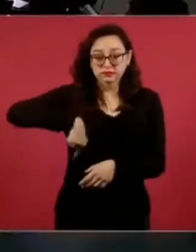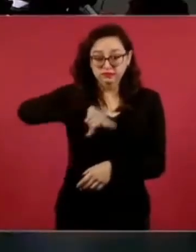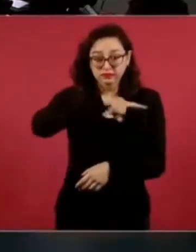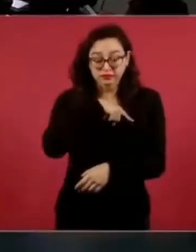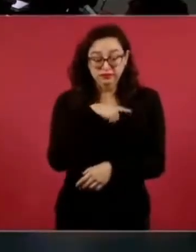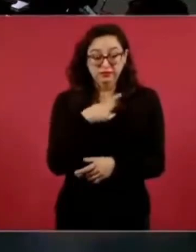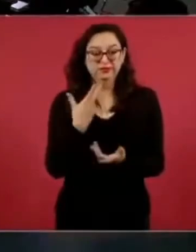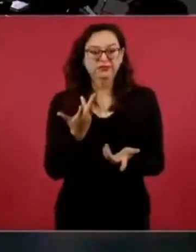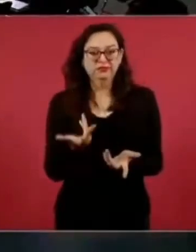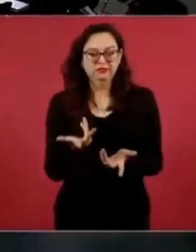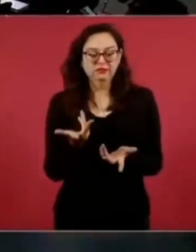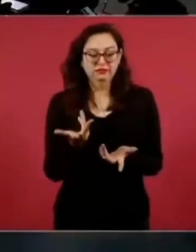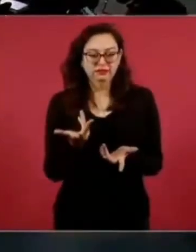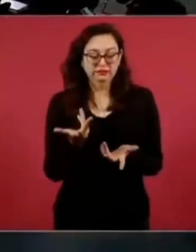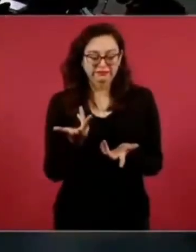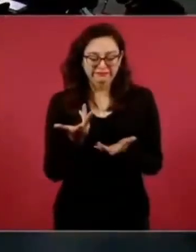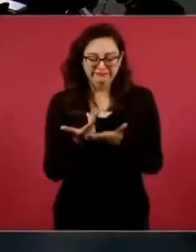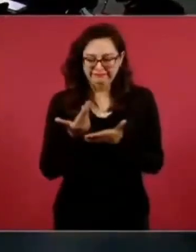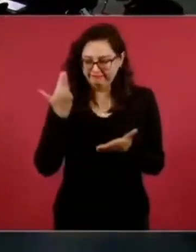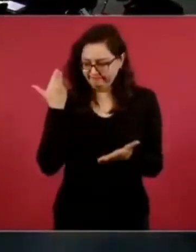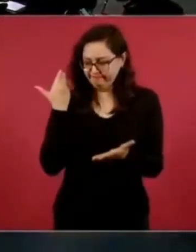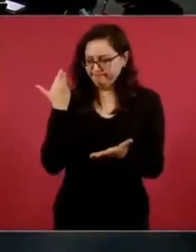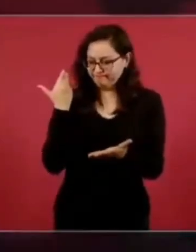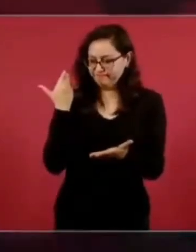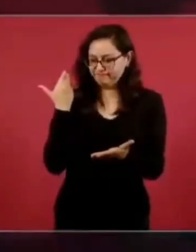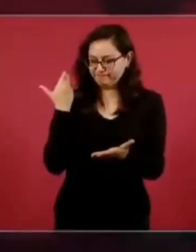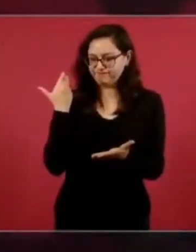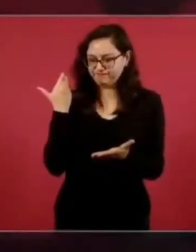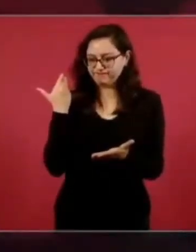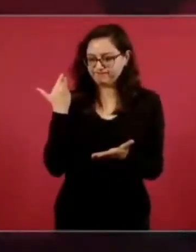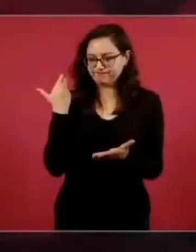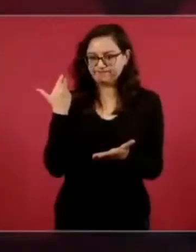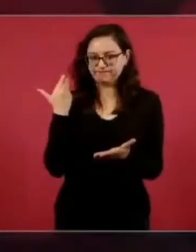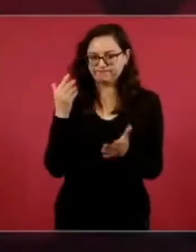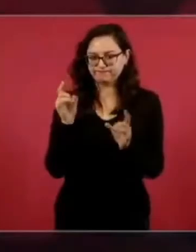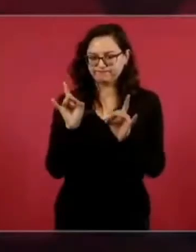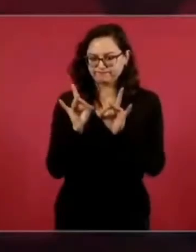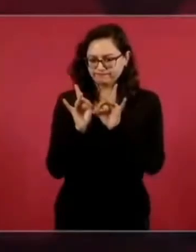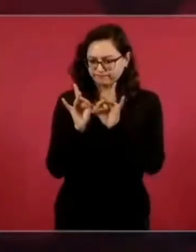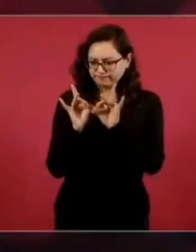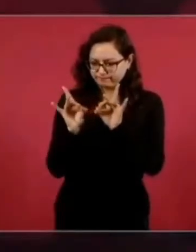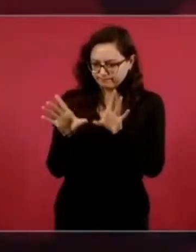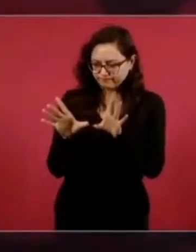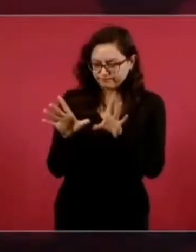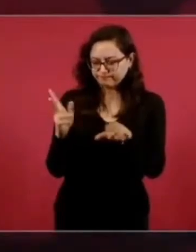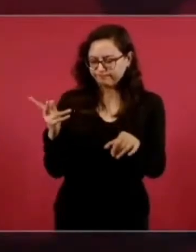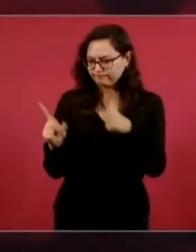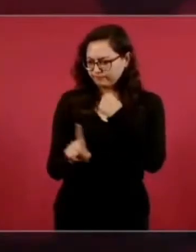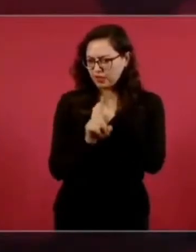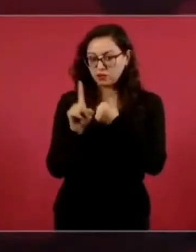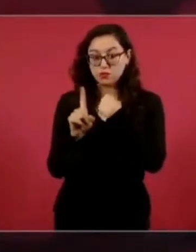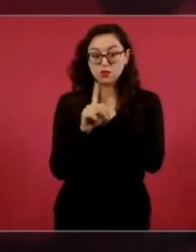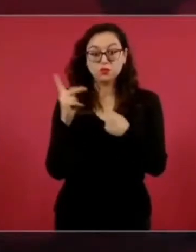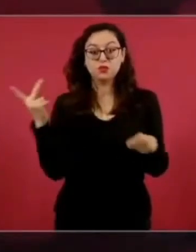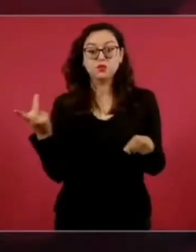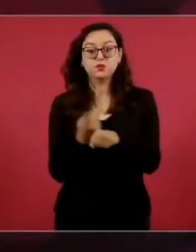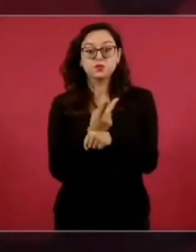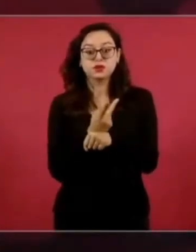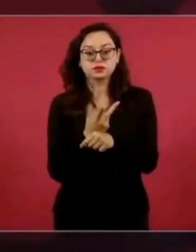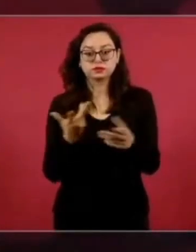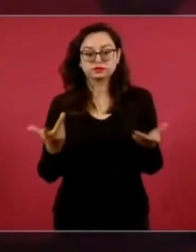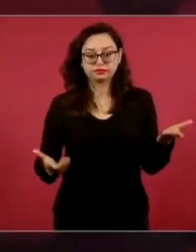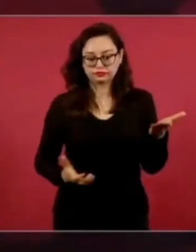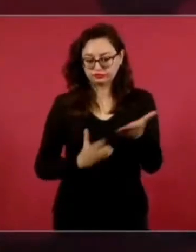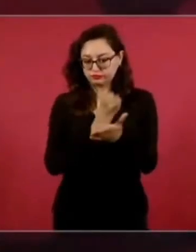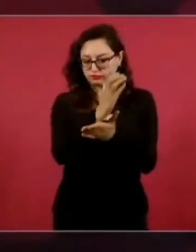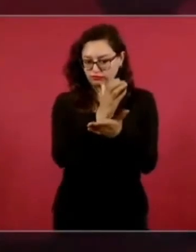problemas cuando se vence un contrato que ya no queremos